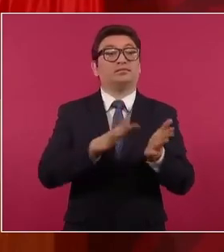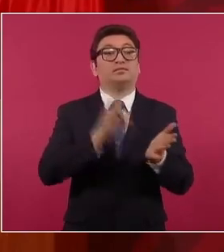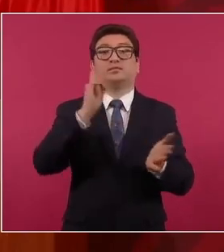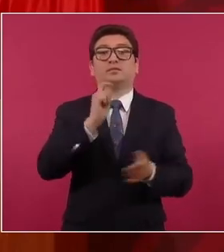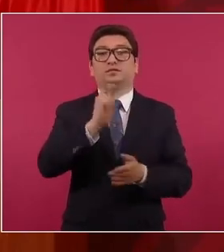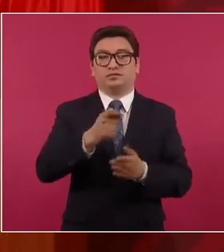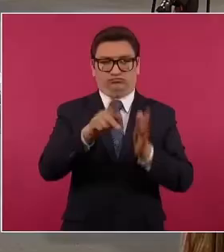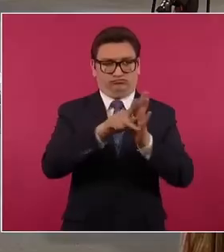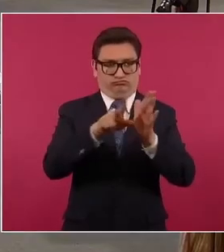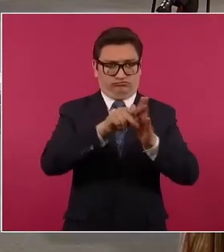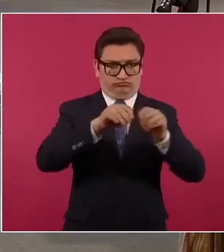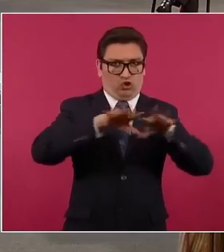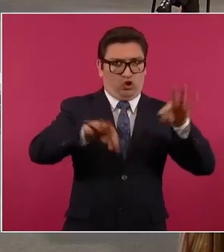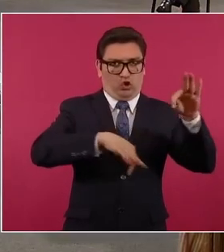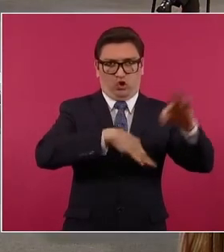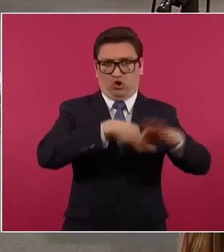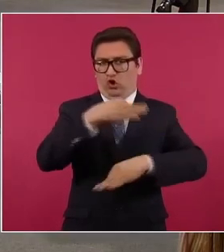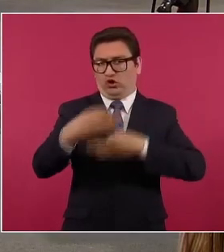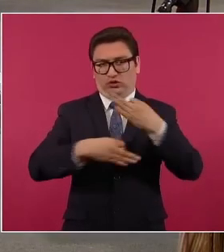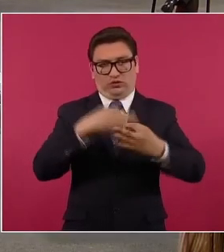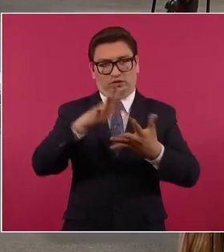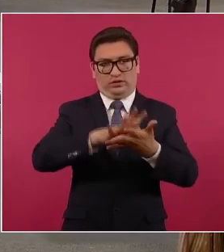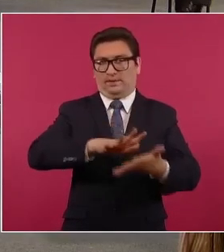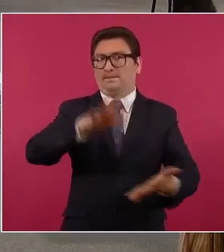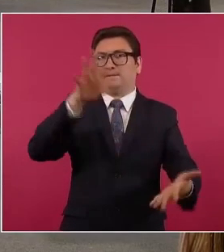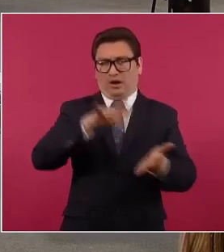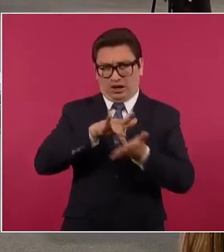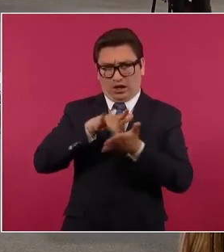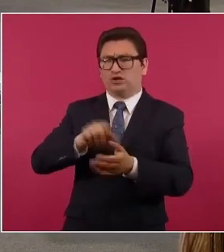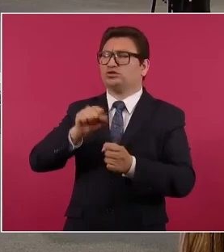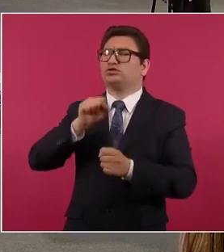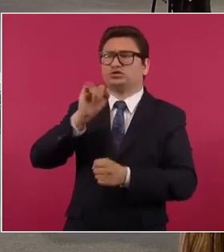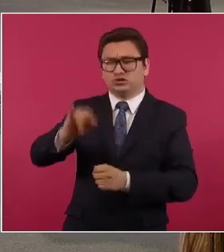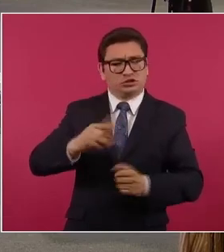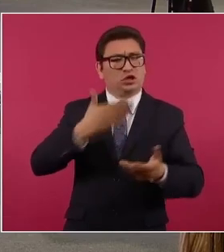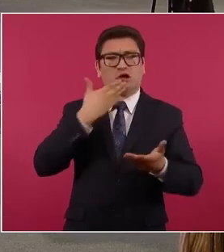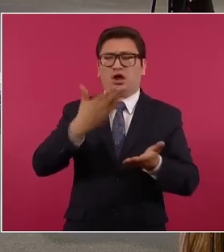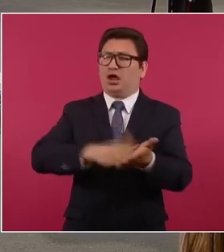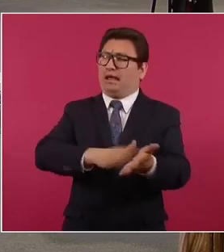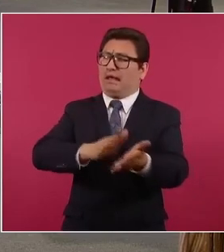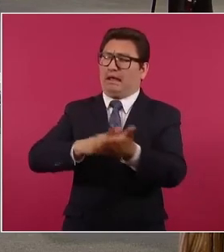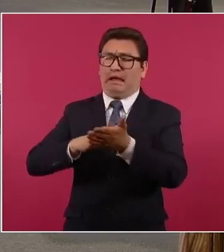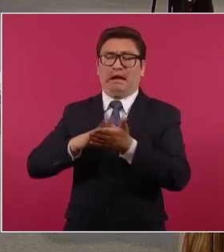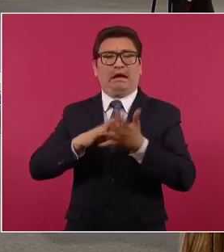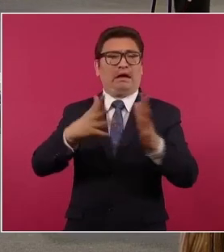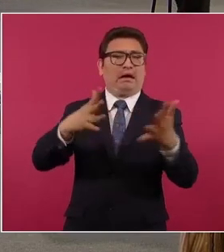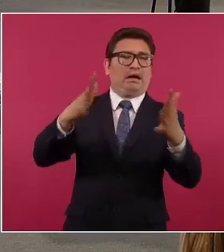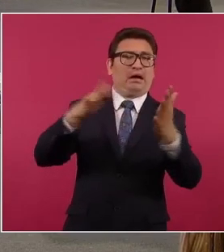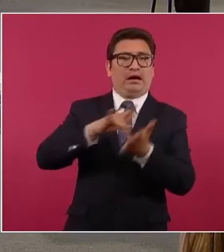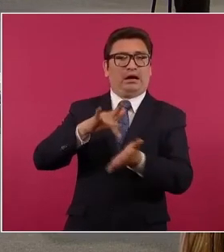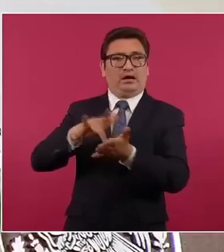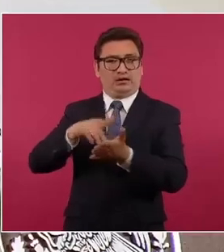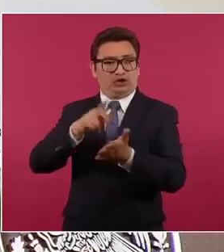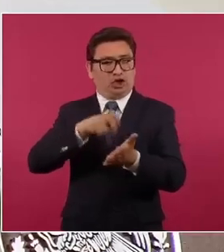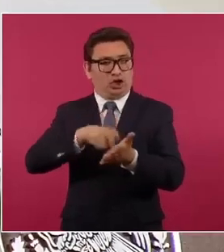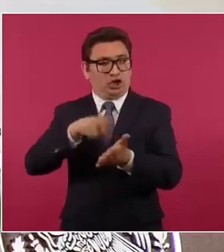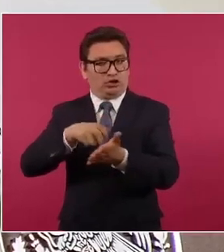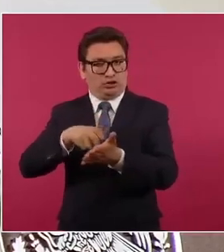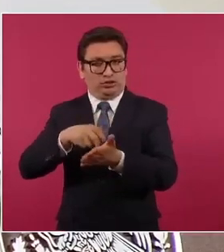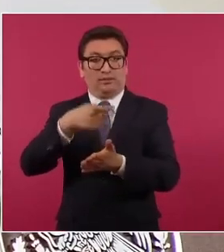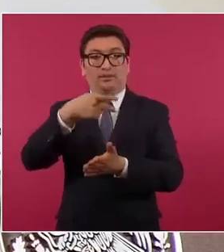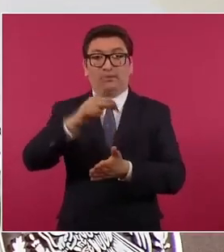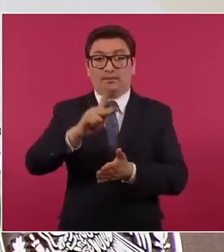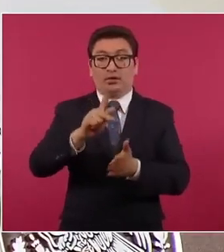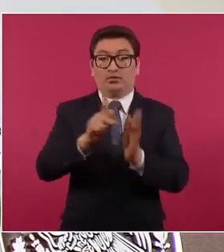aunque todos los medios de comunicación, la mayoría aprobaron, festejaron y respaldaron esta reforma, fue el